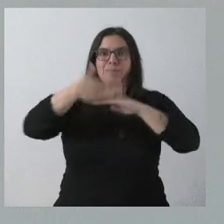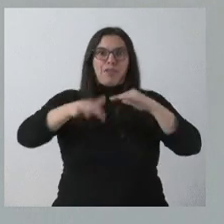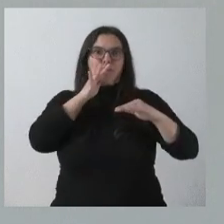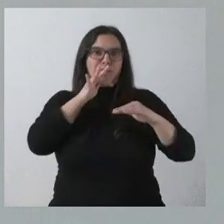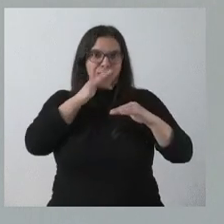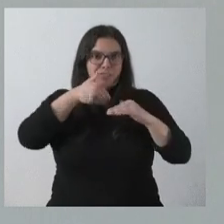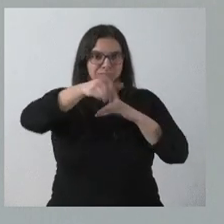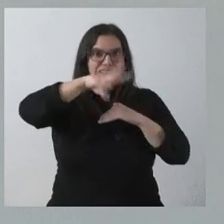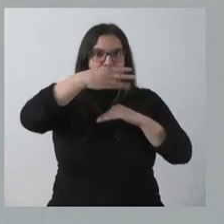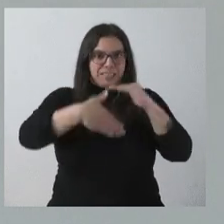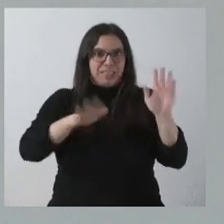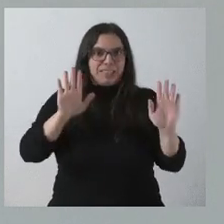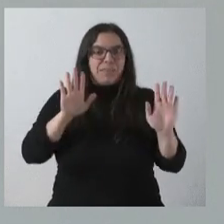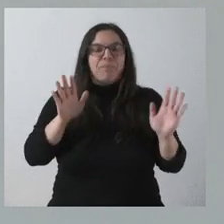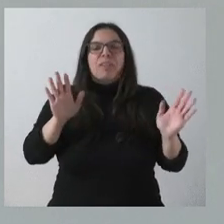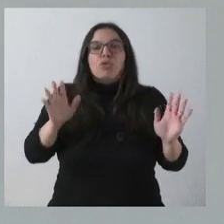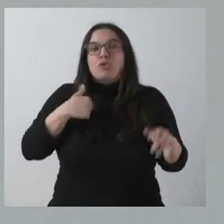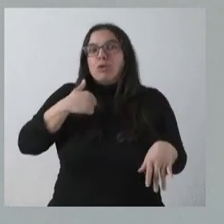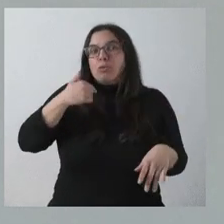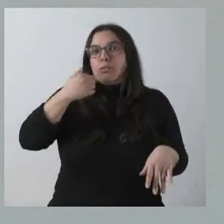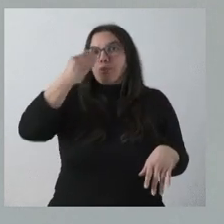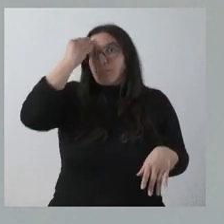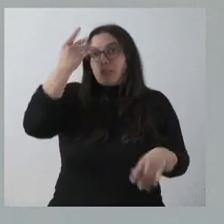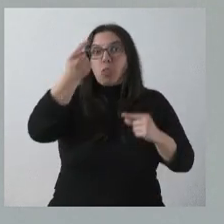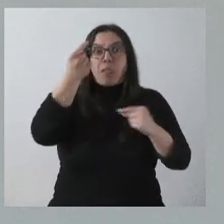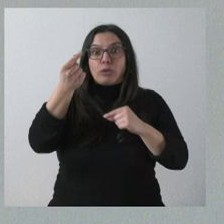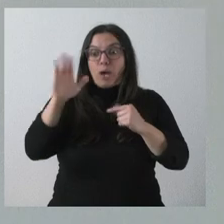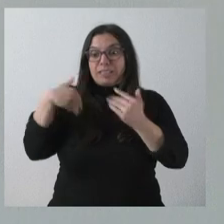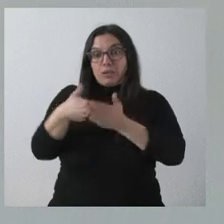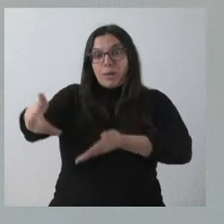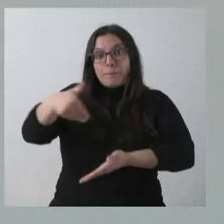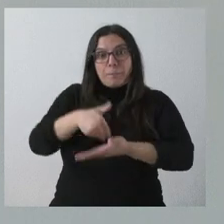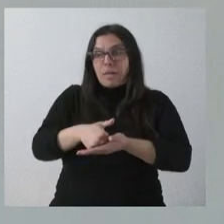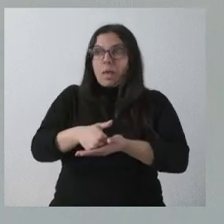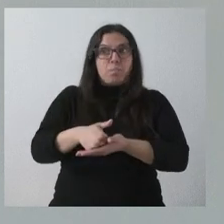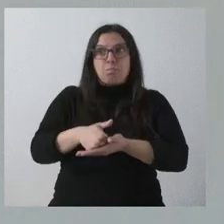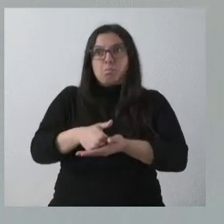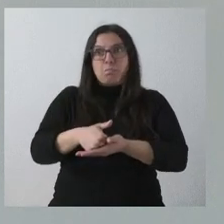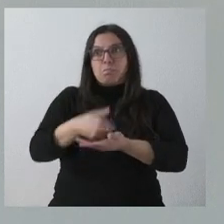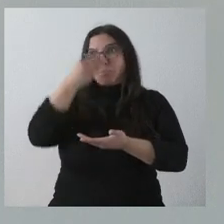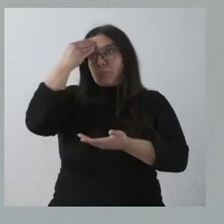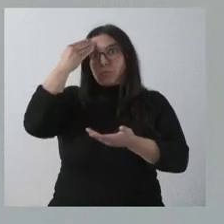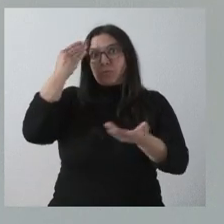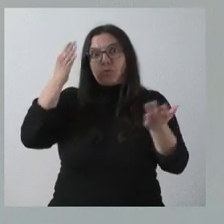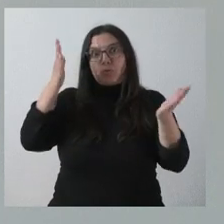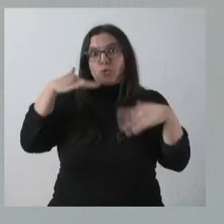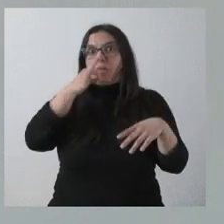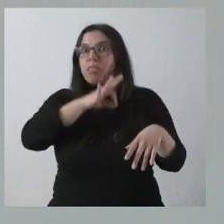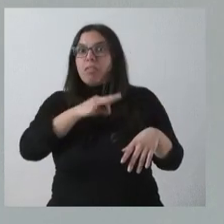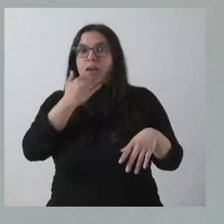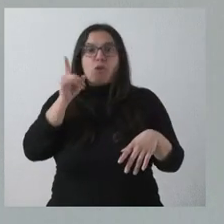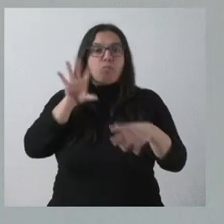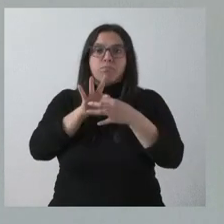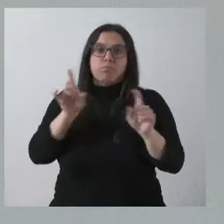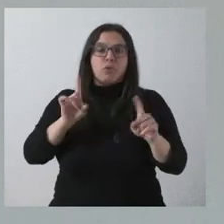ayuda. Pero yo creo que, de los datos que tenemos, no ha habido casos de iniciativas de desistimiento en el sentido que usted comenta.